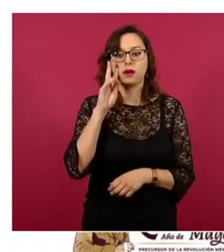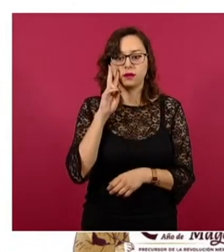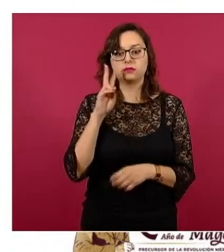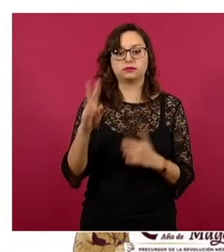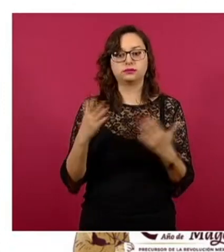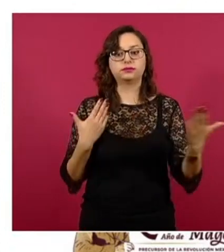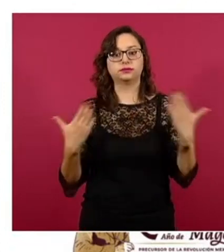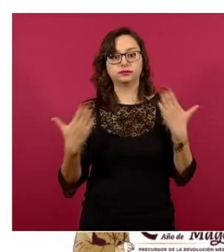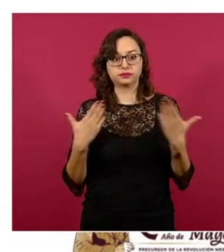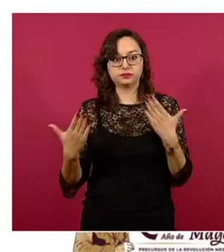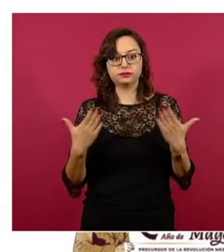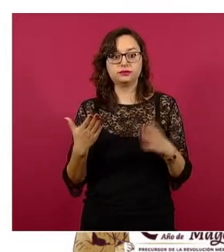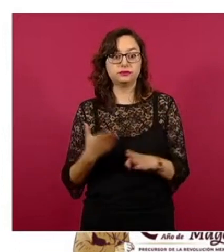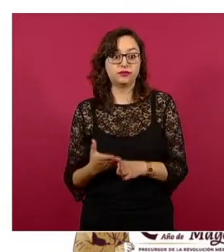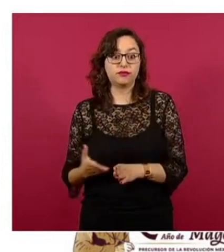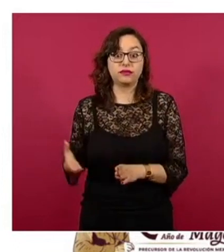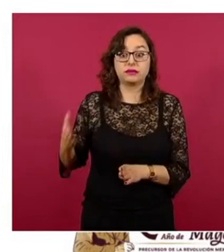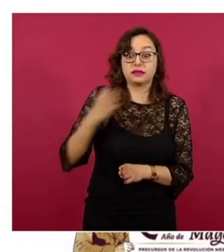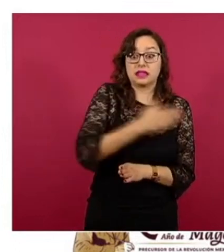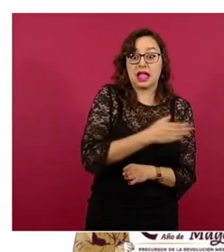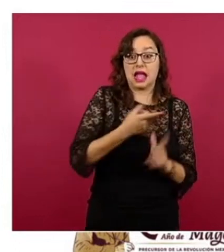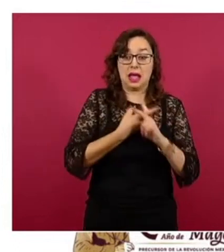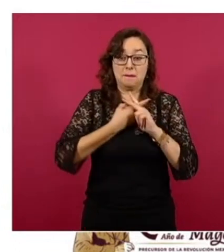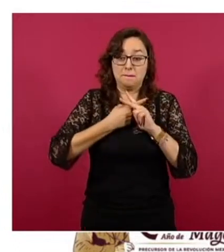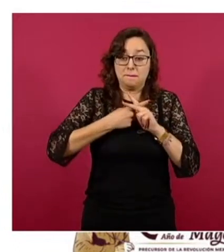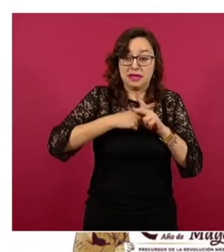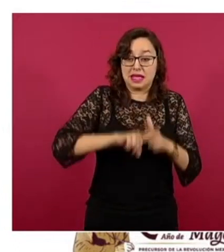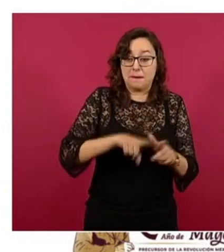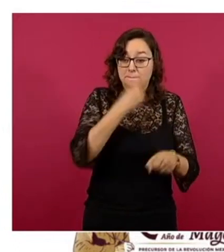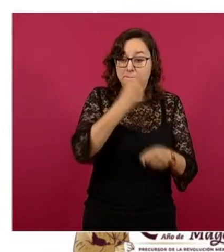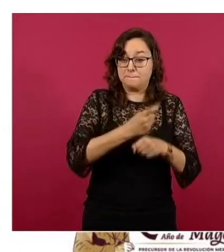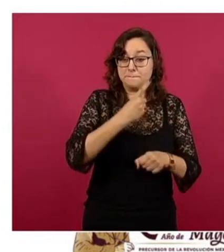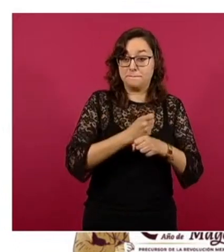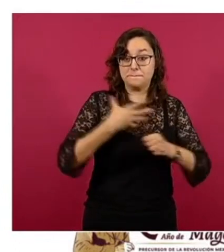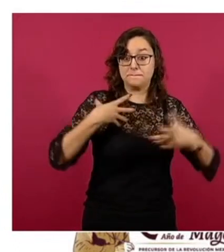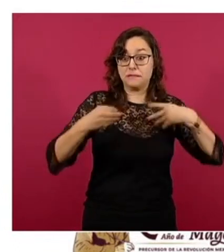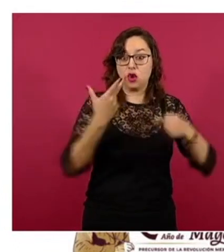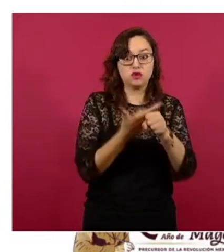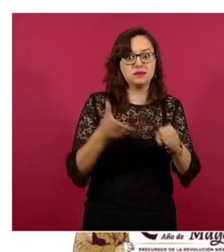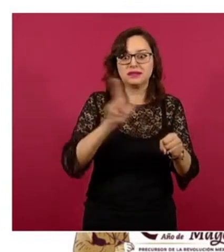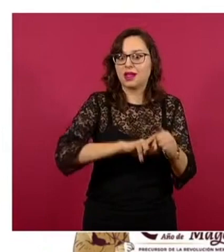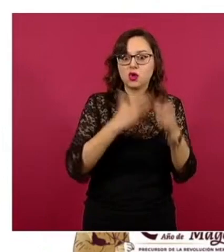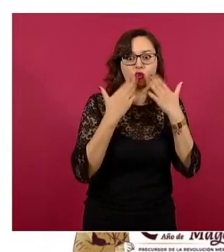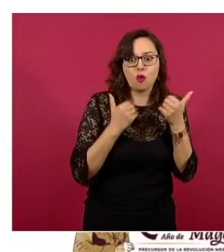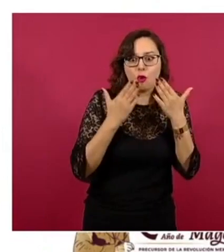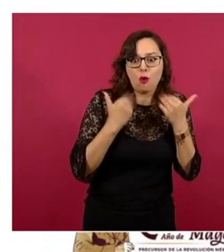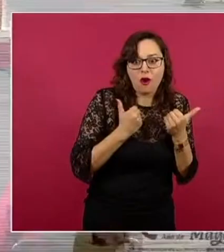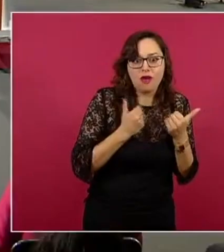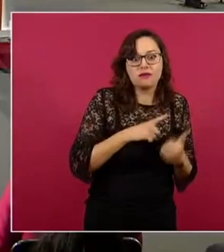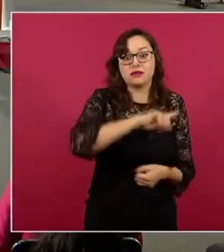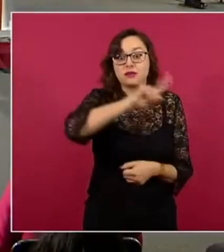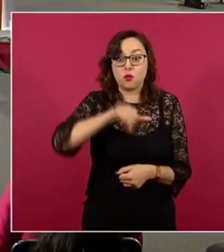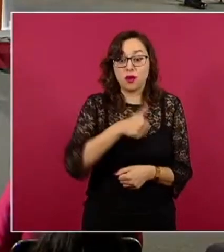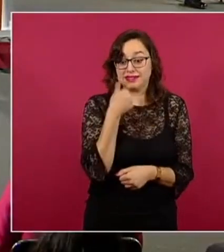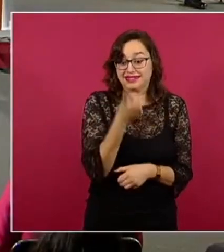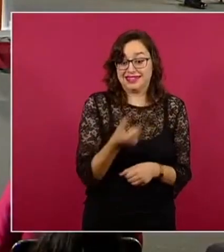una muy limitada capacidad hospitalaria, pero en seis semanas logramos montar esa capacidad y la sostuvimos a lo largo de toda la